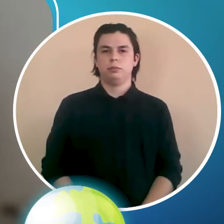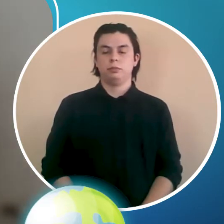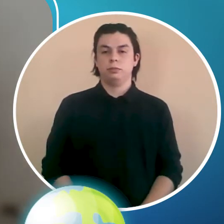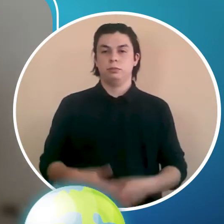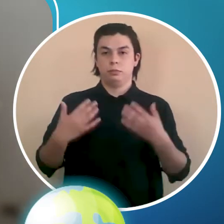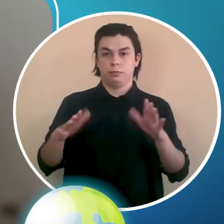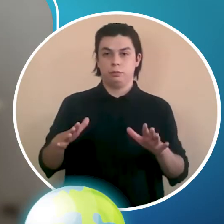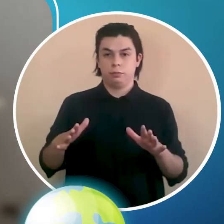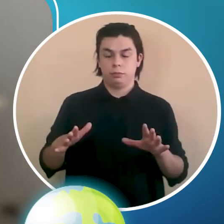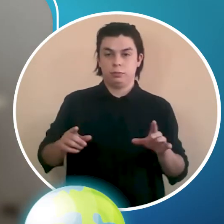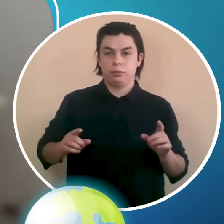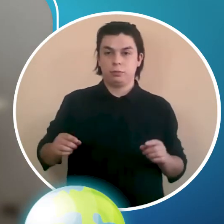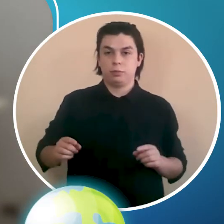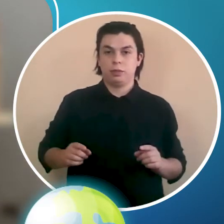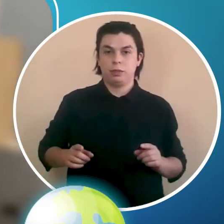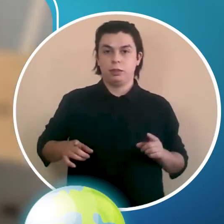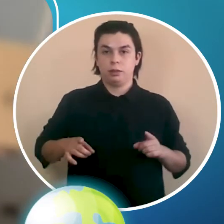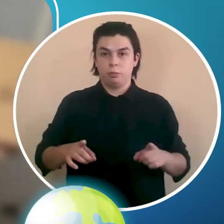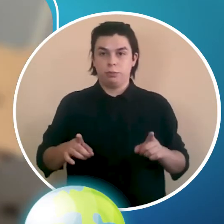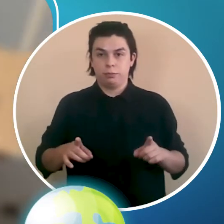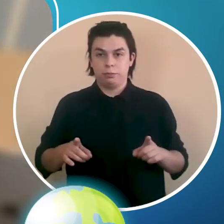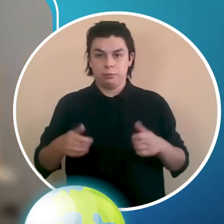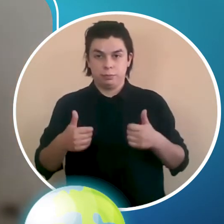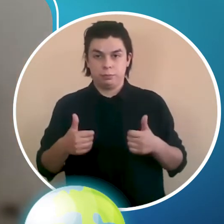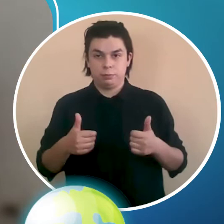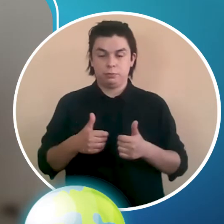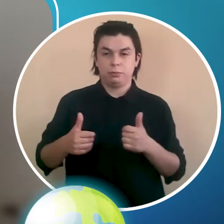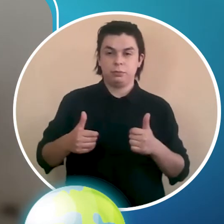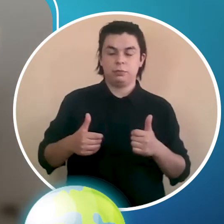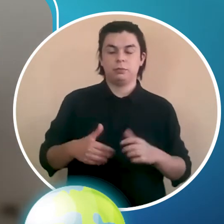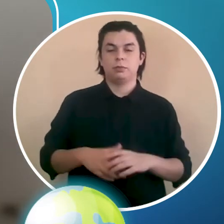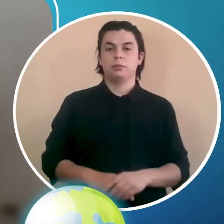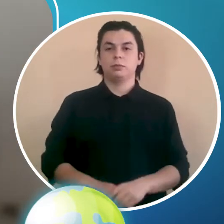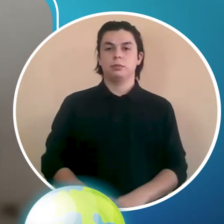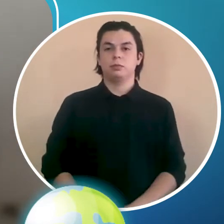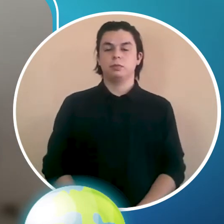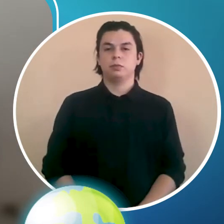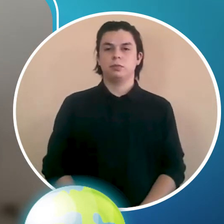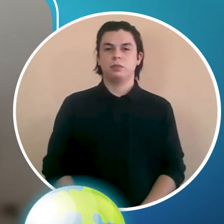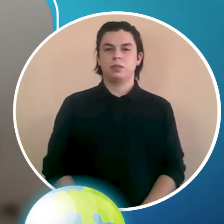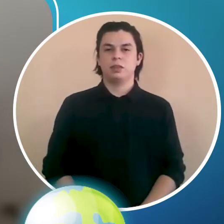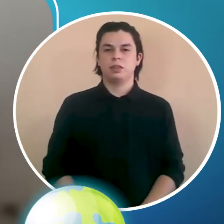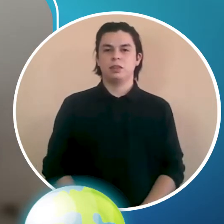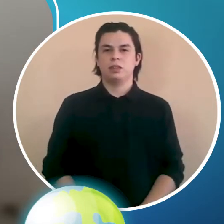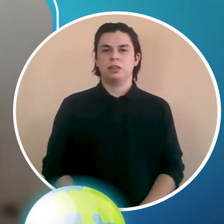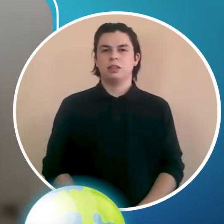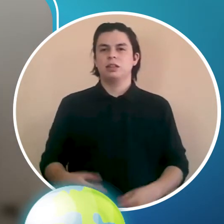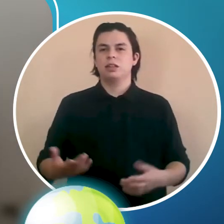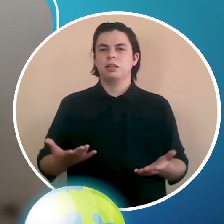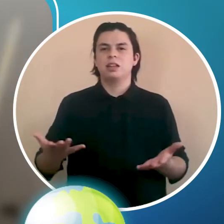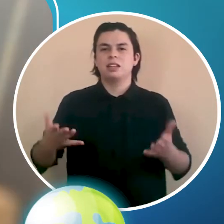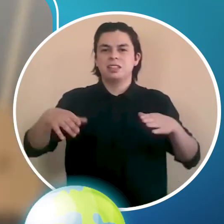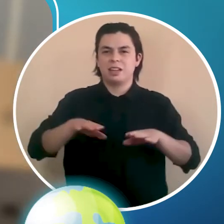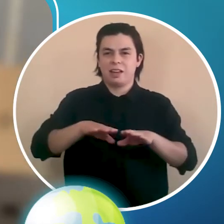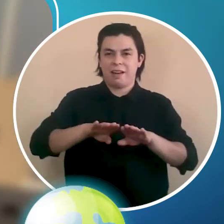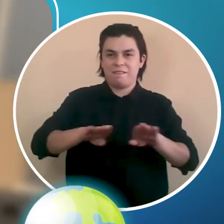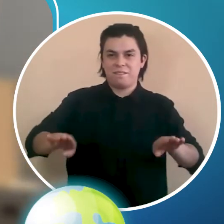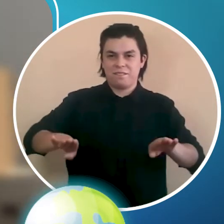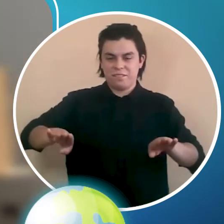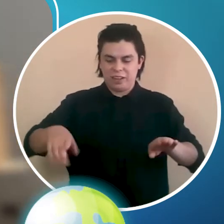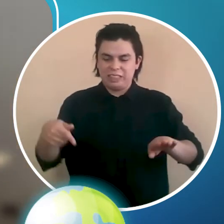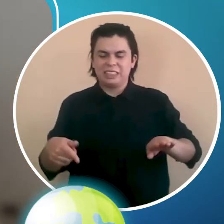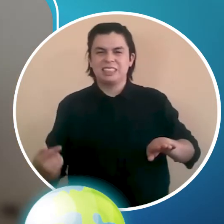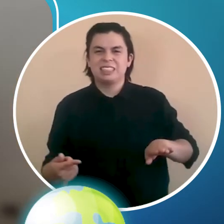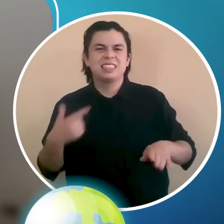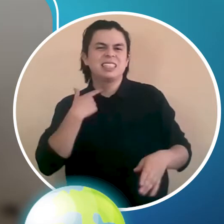De ahí insertamos nuestros dos palitos. Estos palitos van a cumplir, los que están acá abajo en la base de la